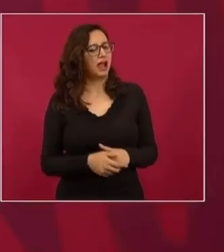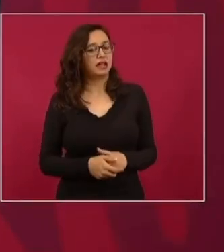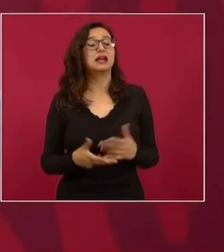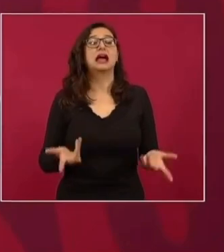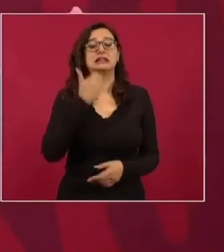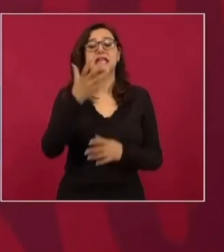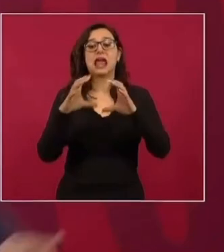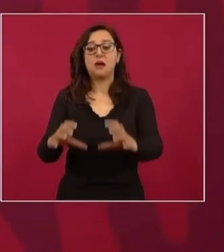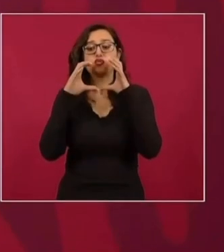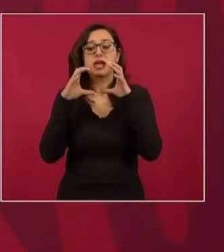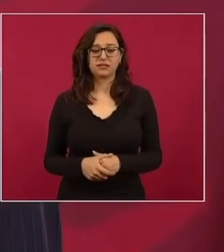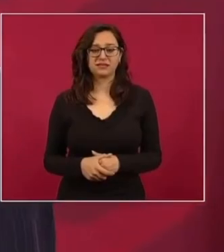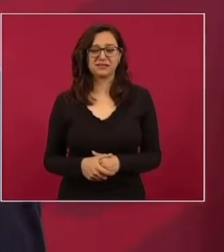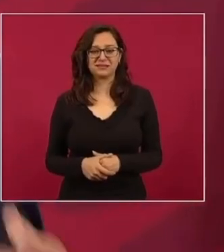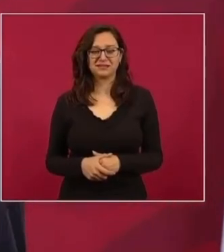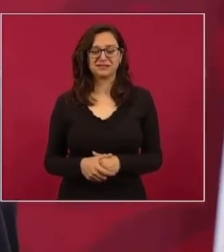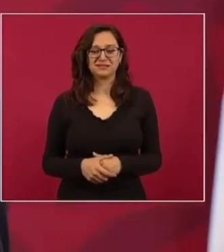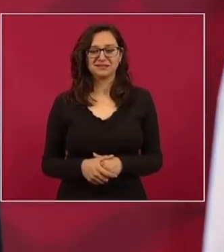¡Hamburguesas!